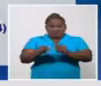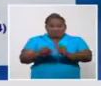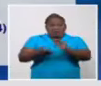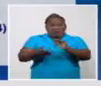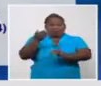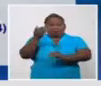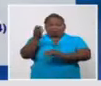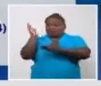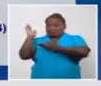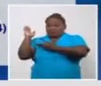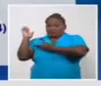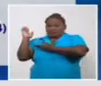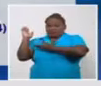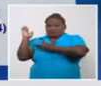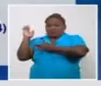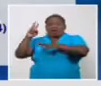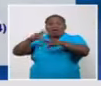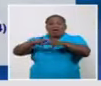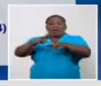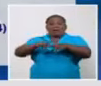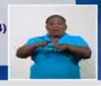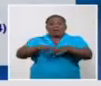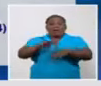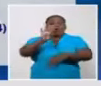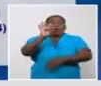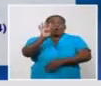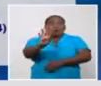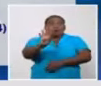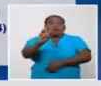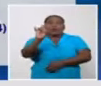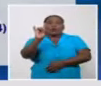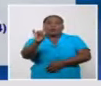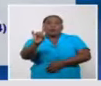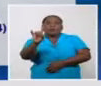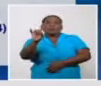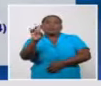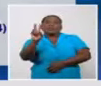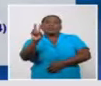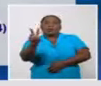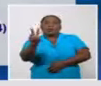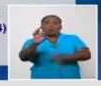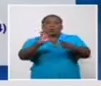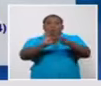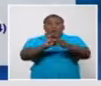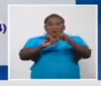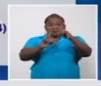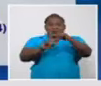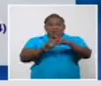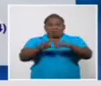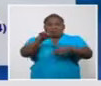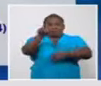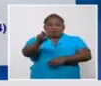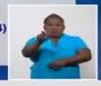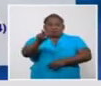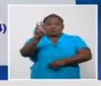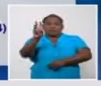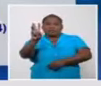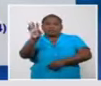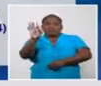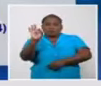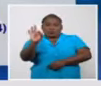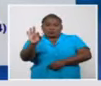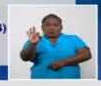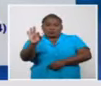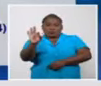La Habana, 492. Guantánamo, 138. Santiago,